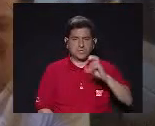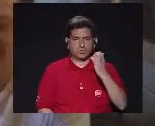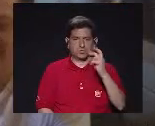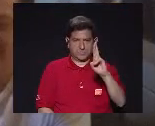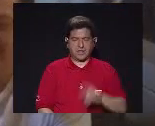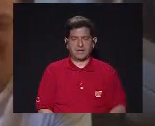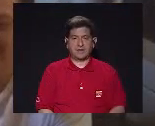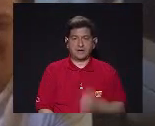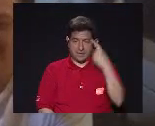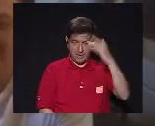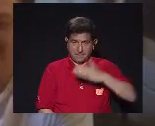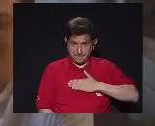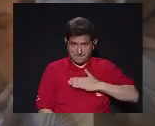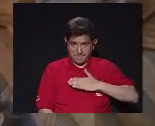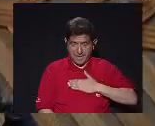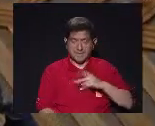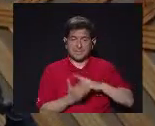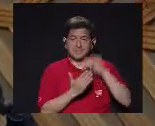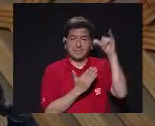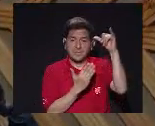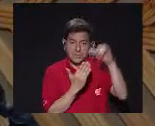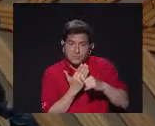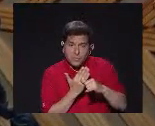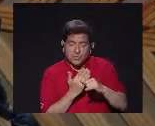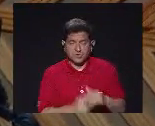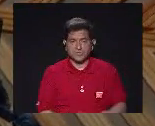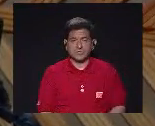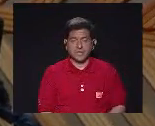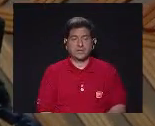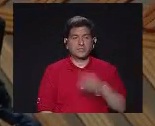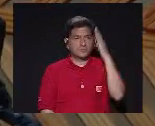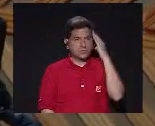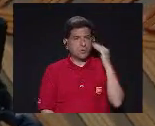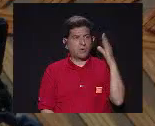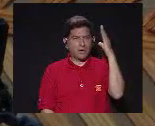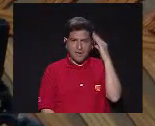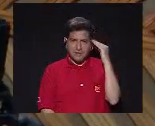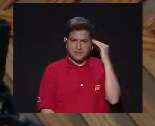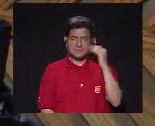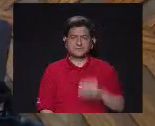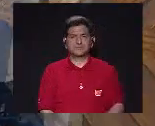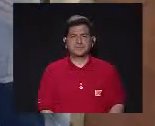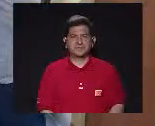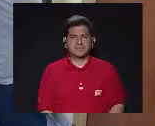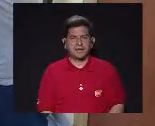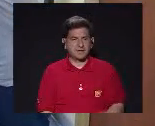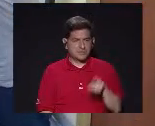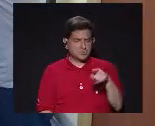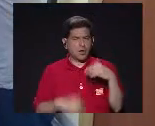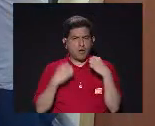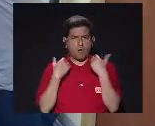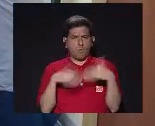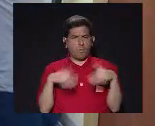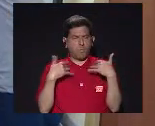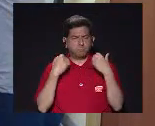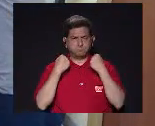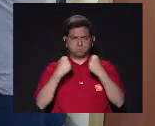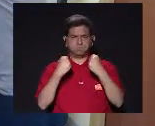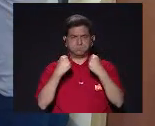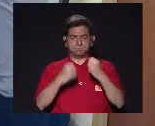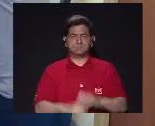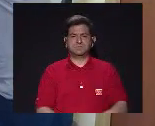En la Universidad De Costa Rica Y para mí Realmente Este proyecto Es una experiencia Muy